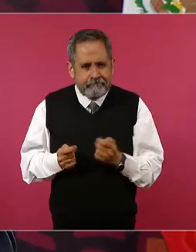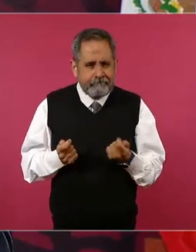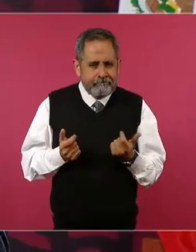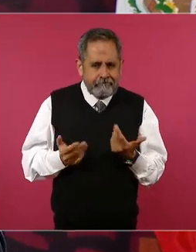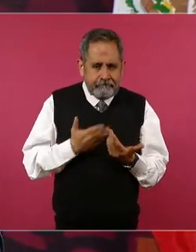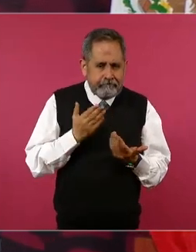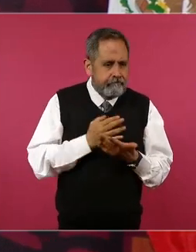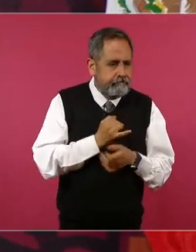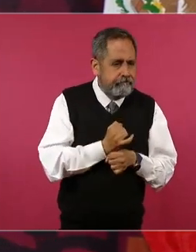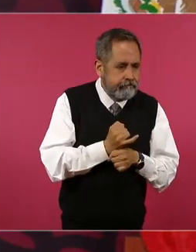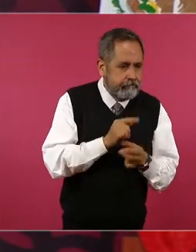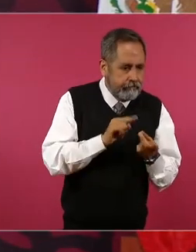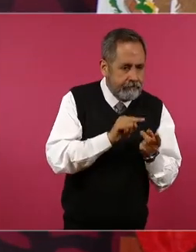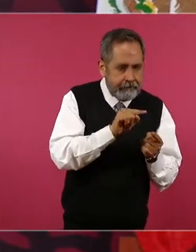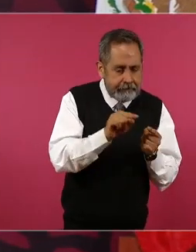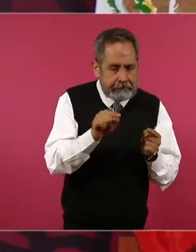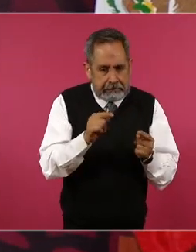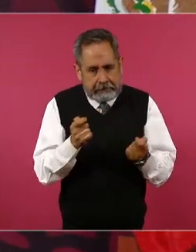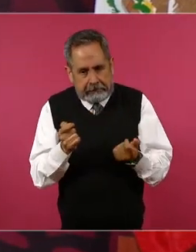documentales